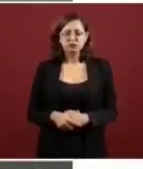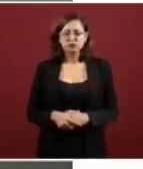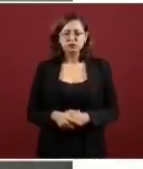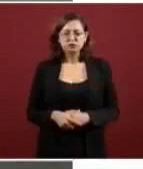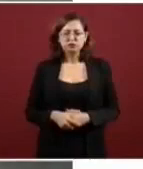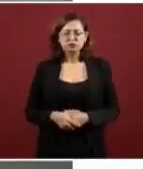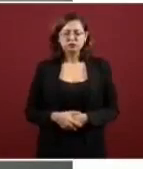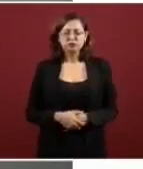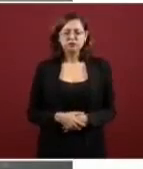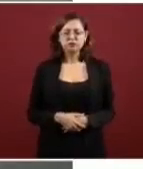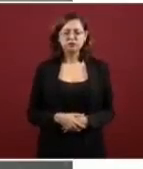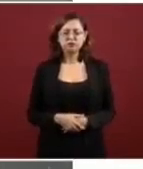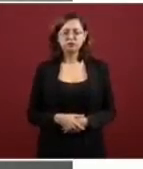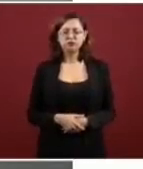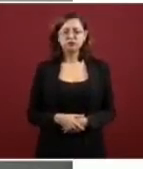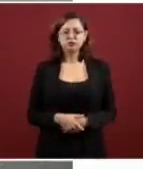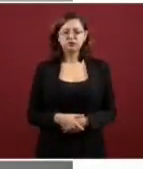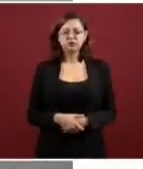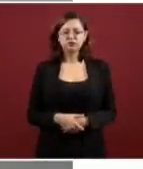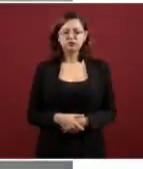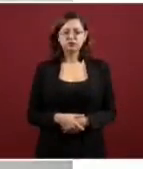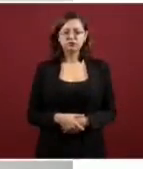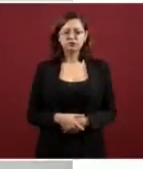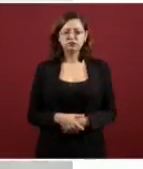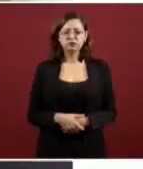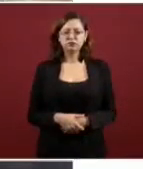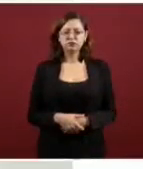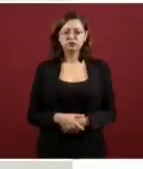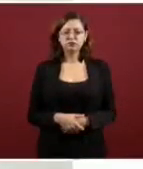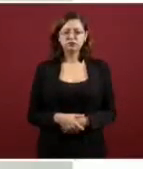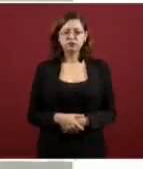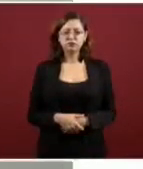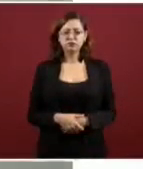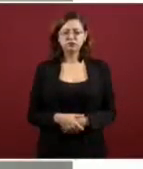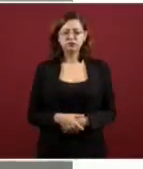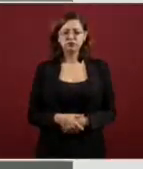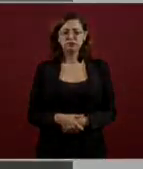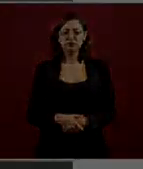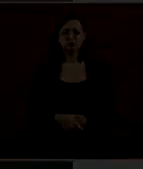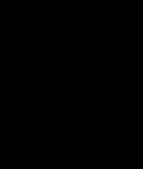Ovidio Guzmán se llevó a cabo por parte de la Secretaría de la Defensa Nacional Sedena y la Guardia Nacional.